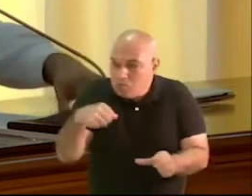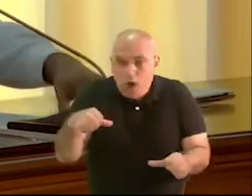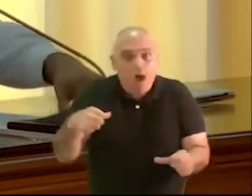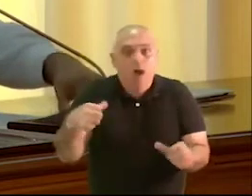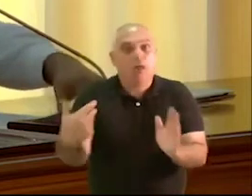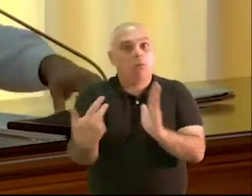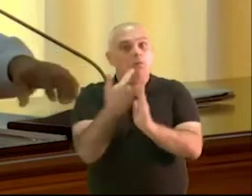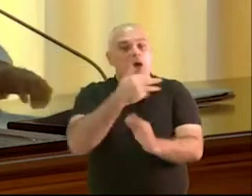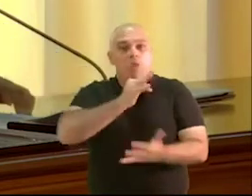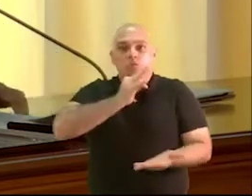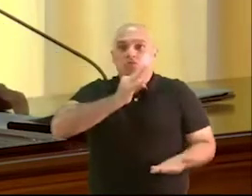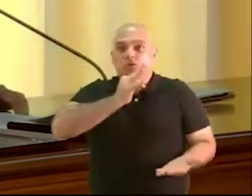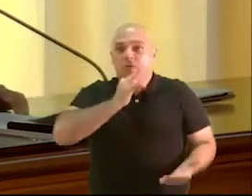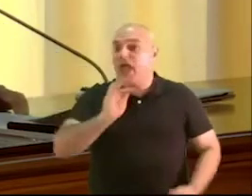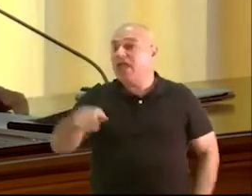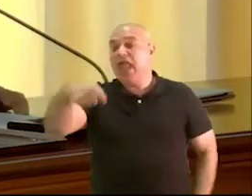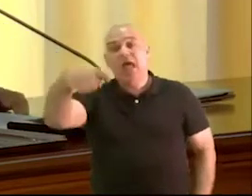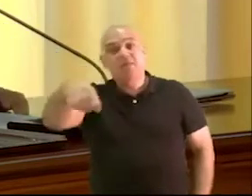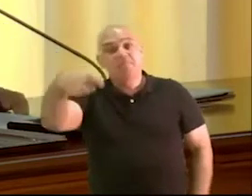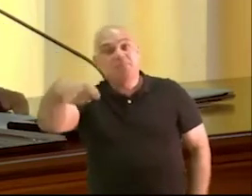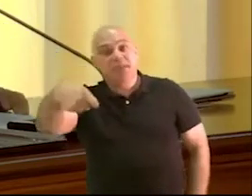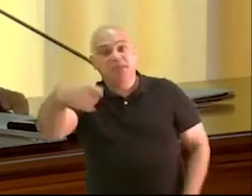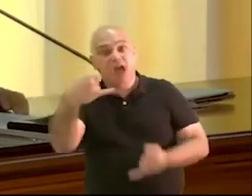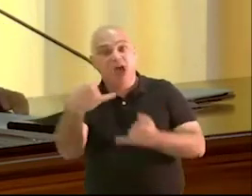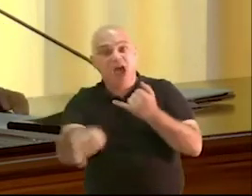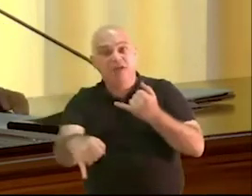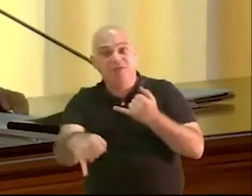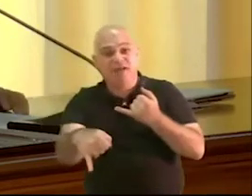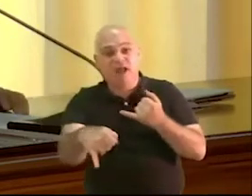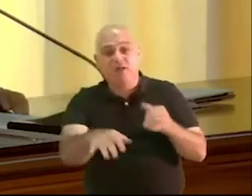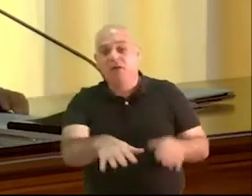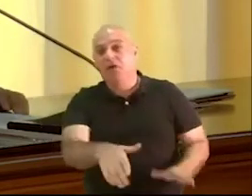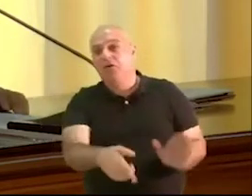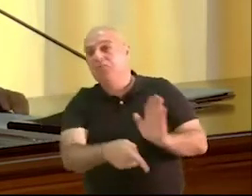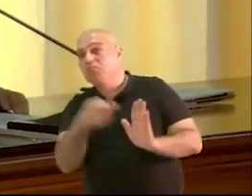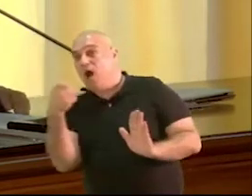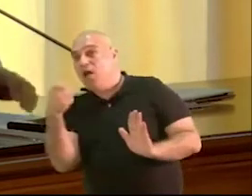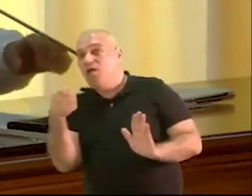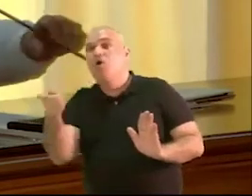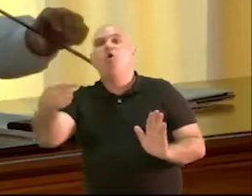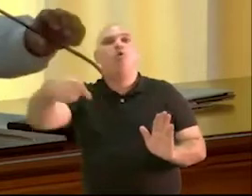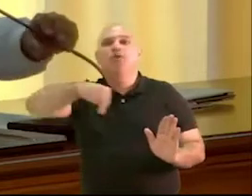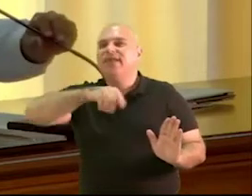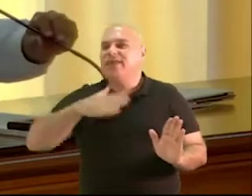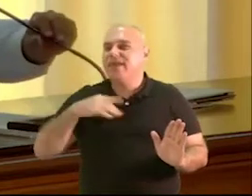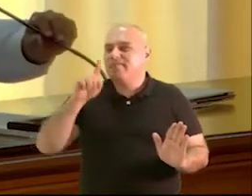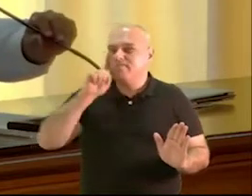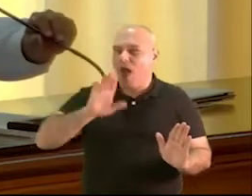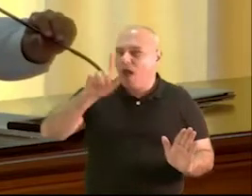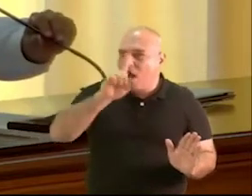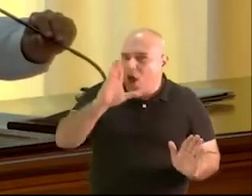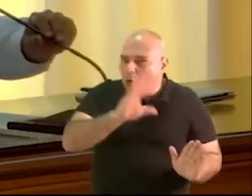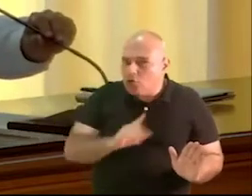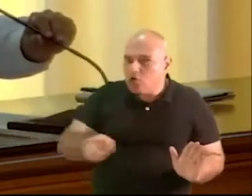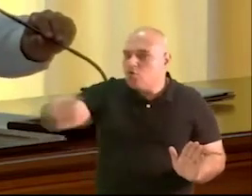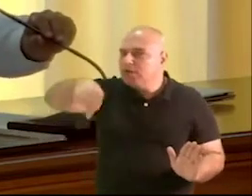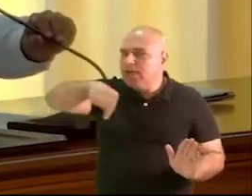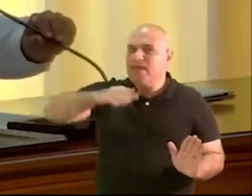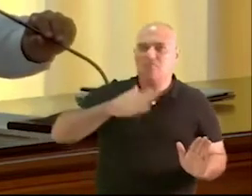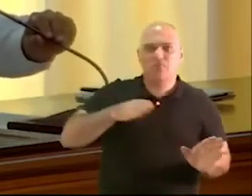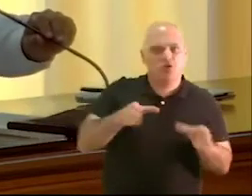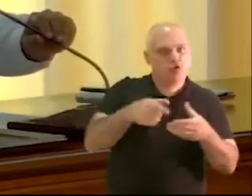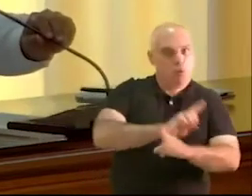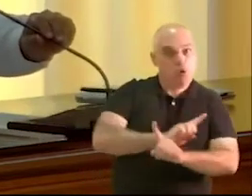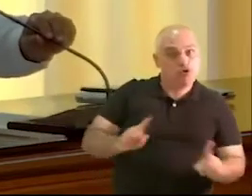por sí misma, ha decidido retirarla. Quienes esconden el debate, don Marco, son ustedes y no es Coalición Canaria, Partido Nacionalista Canario. Y, por lo tanto,